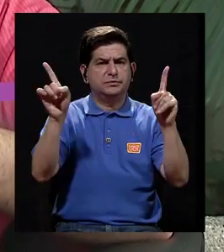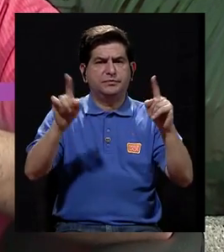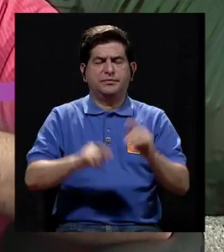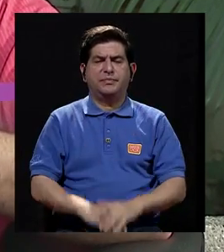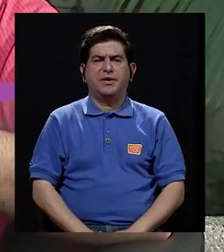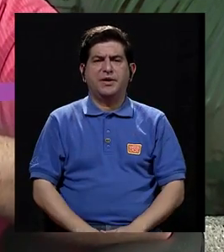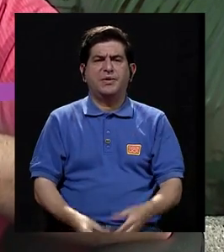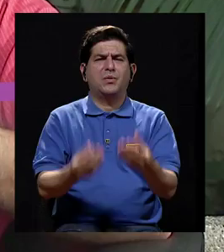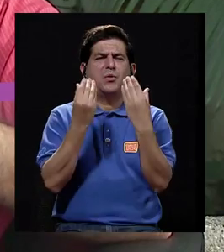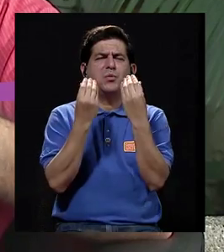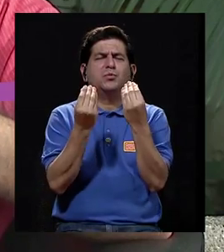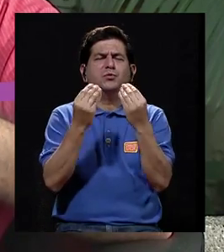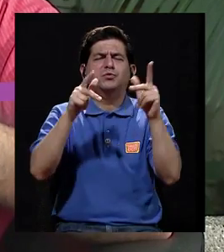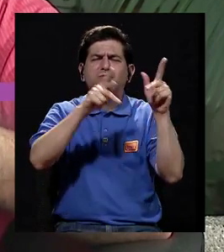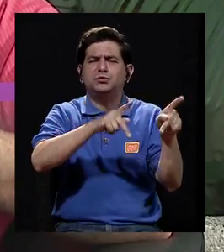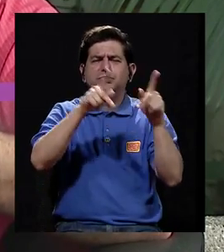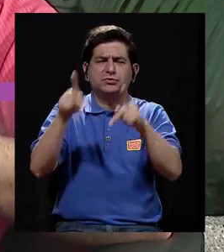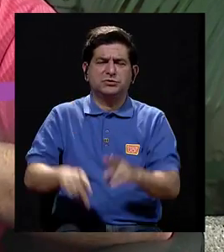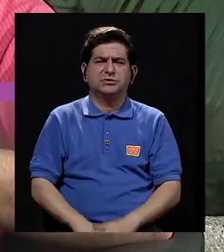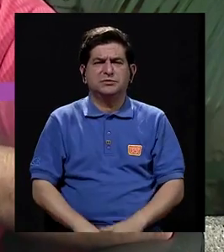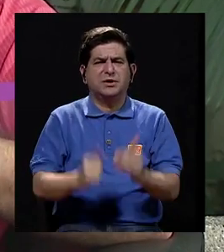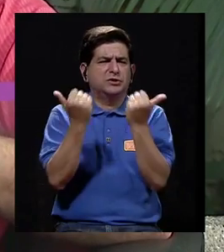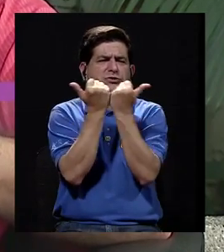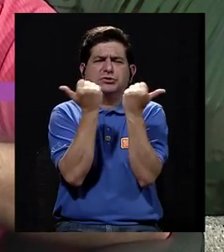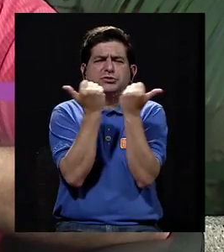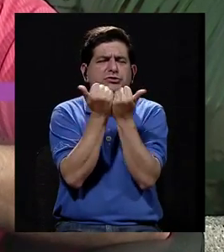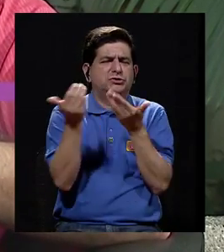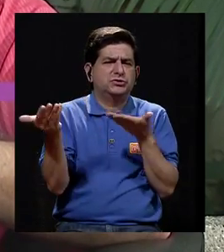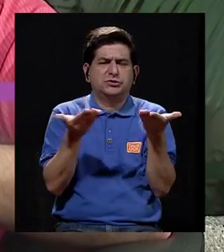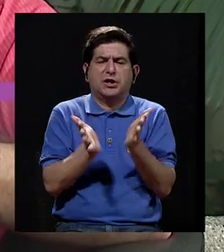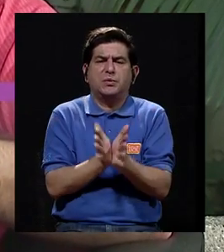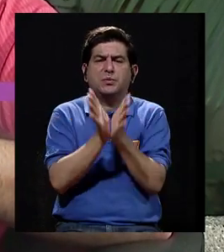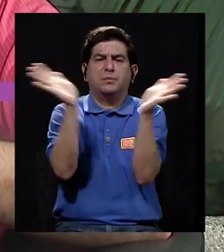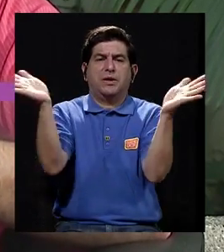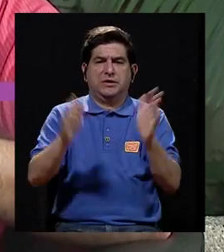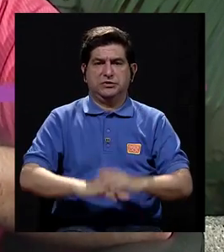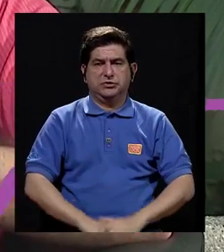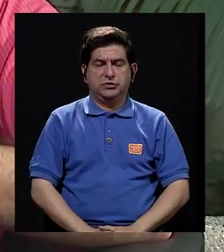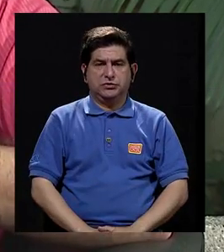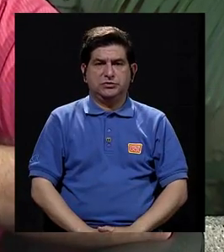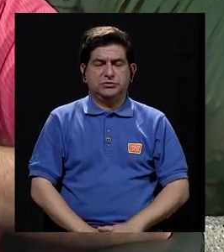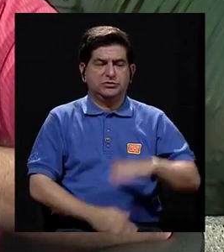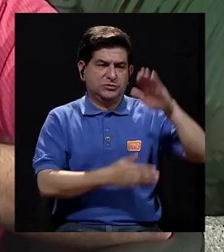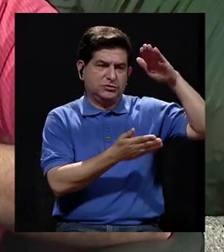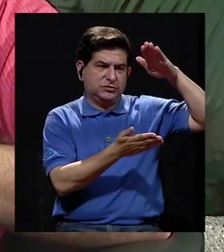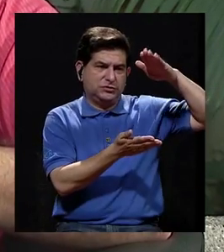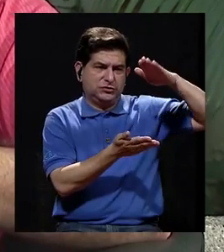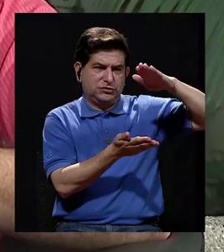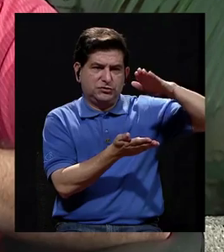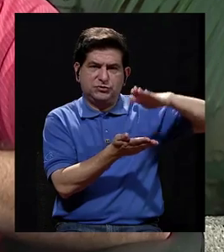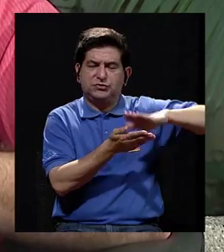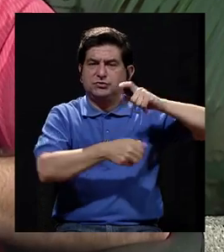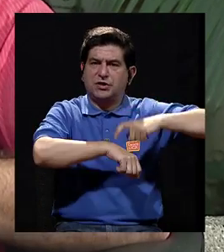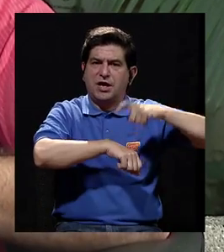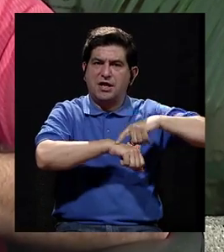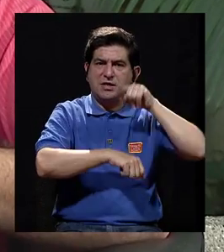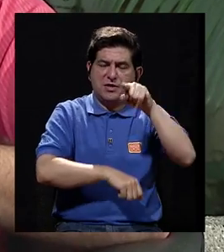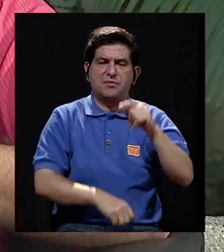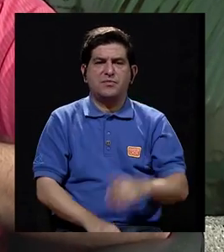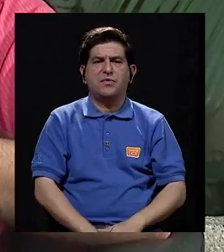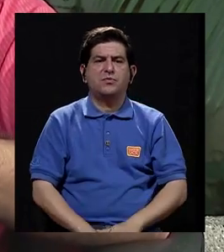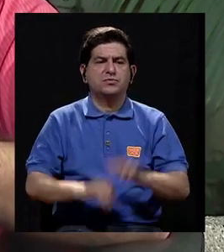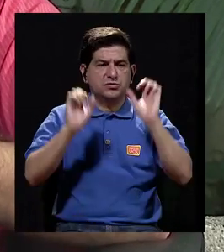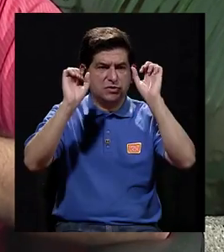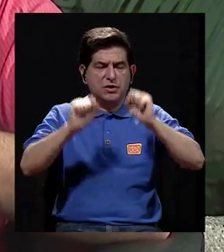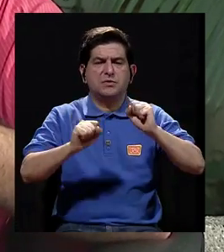embargo, a veces el exceso de población, la saturación que hay de los servicios públicos, hacen que tal vez merme la atención o el tiempo que usted